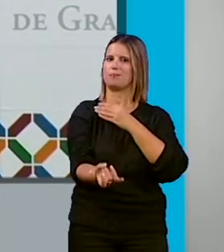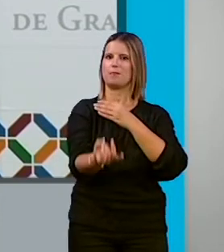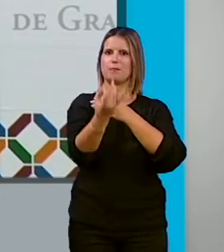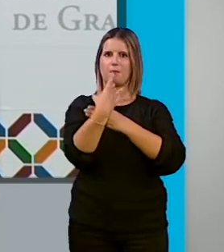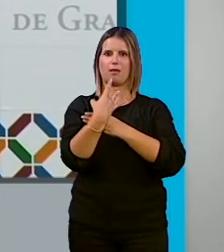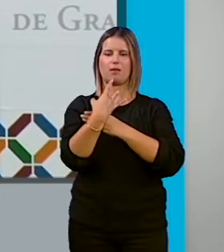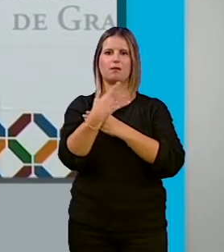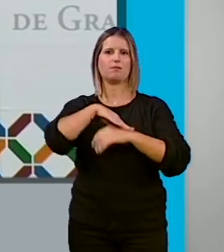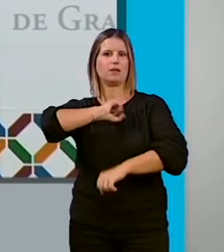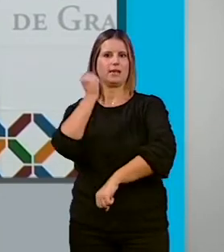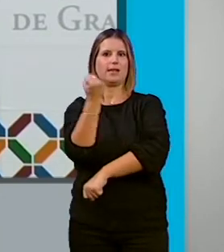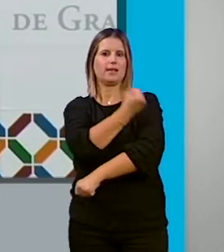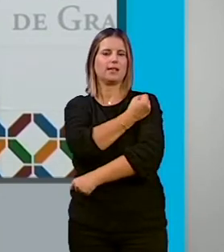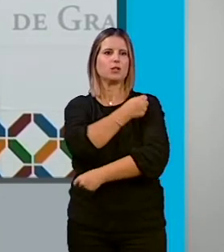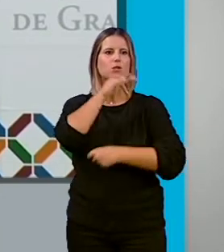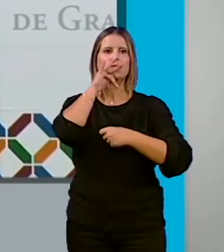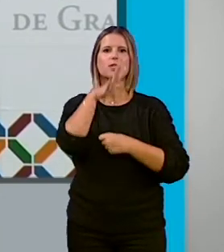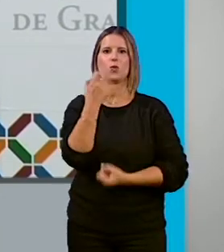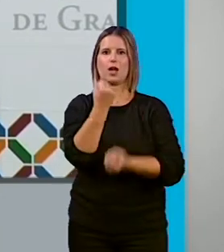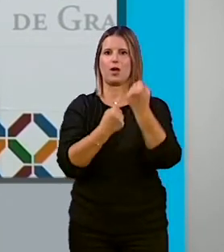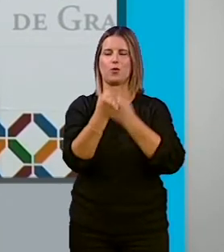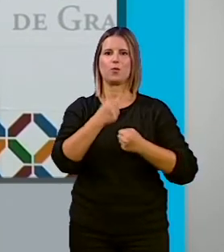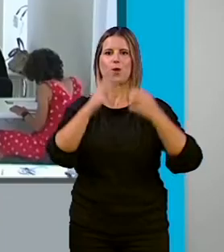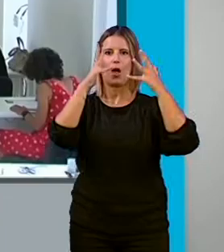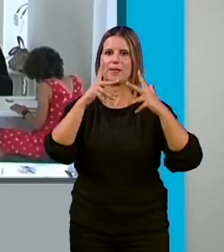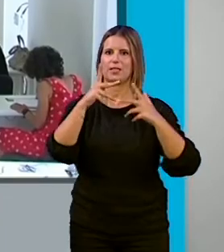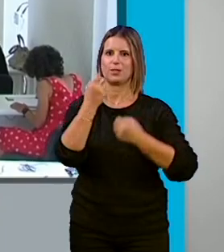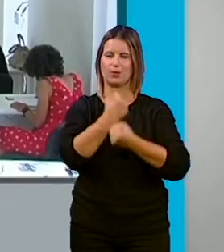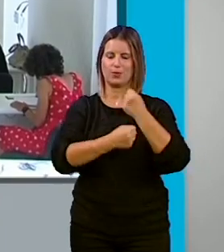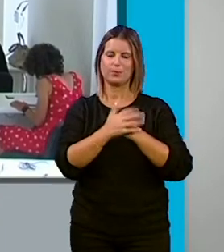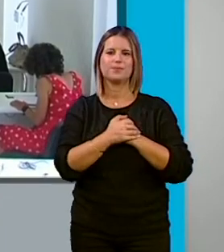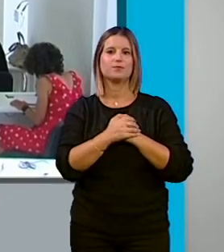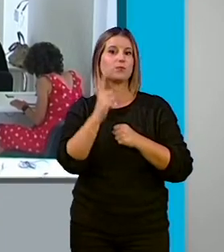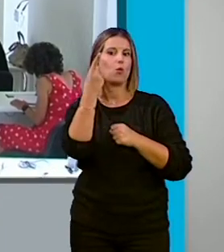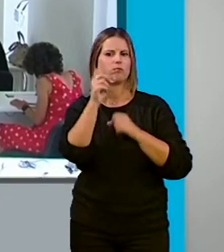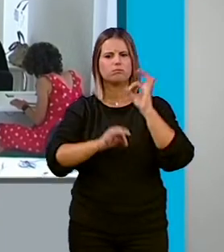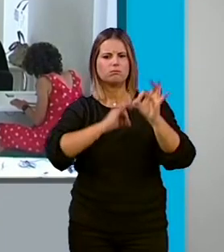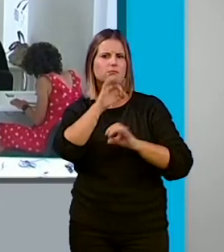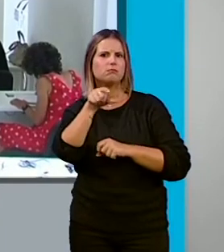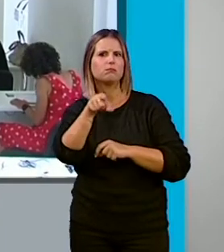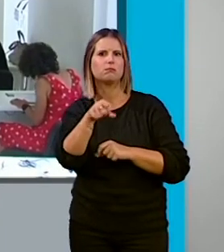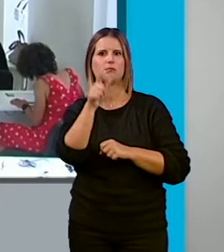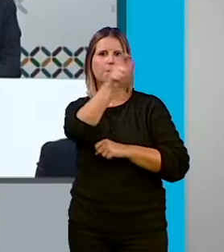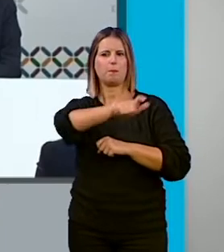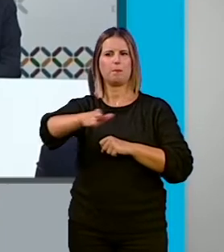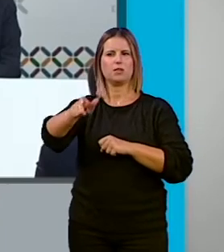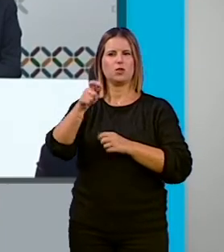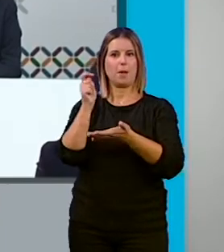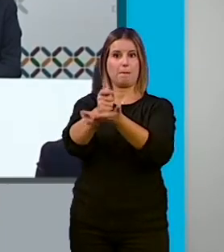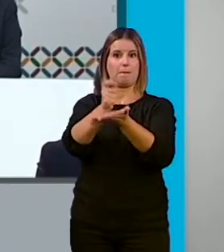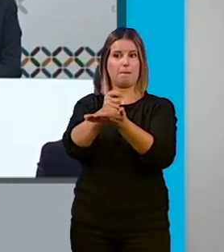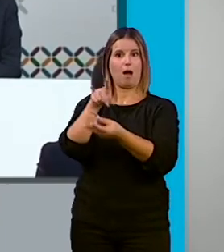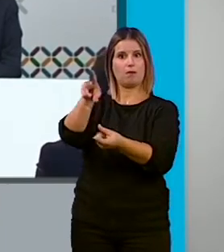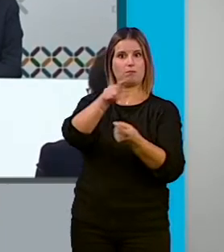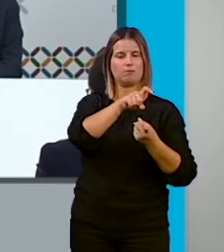el registro del Tribunal Económico Administrativo Municipal. Un organismo que garantiza la defensa de los contribuyentes y que, entre